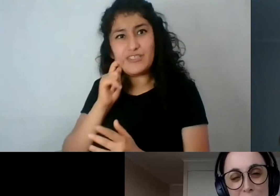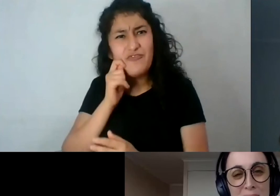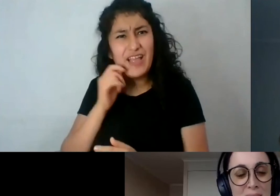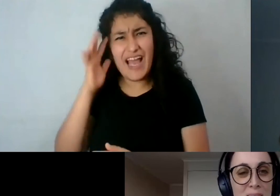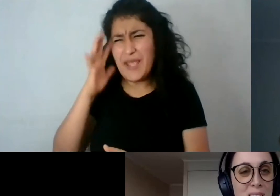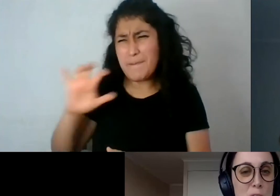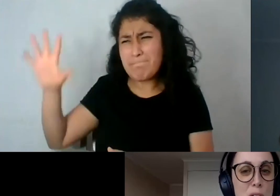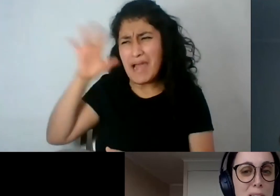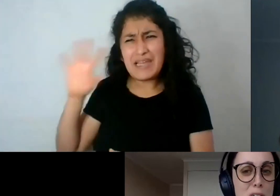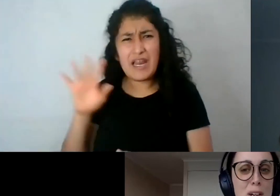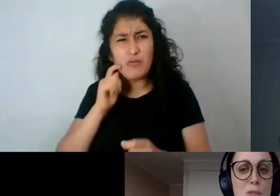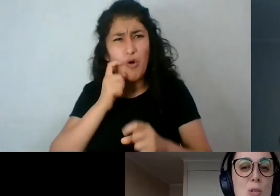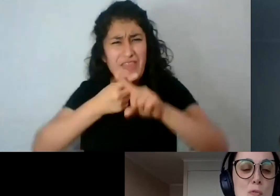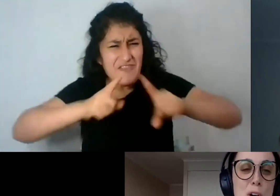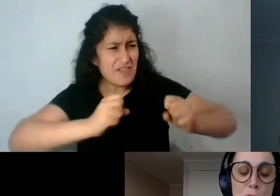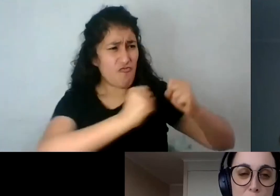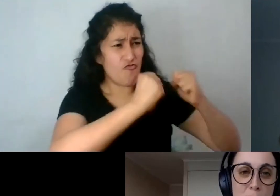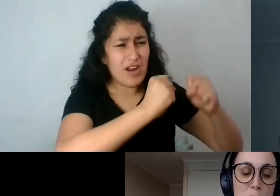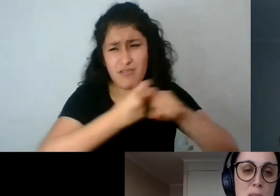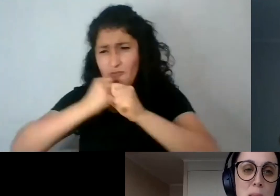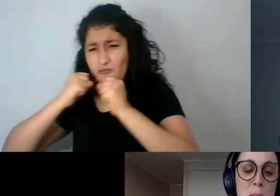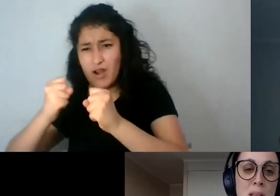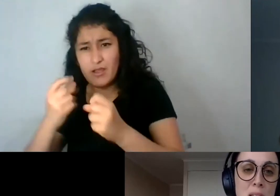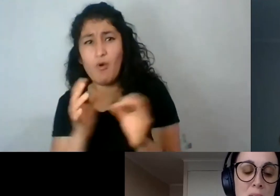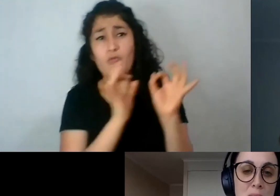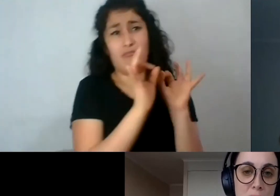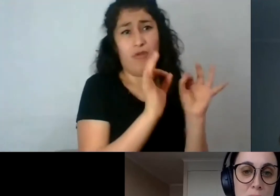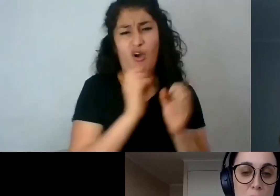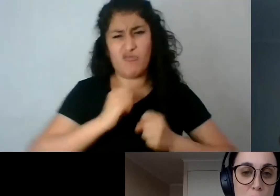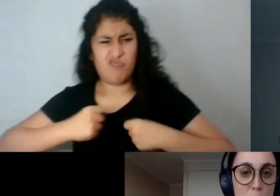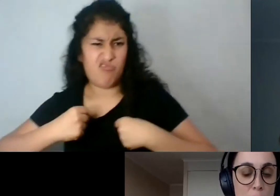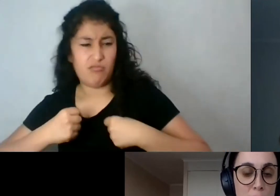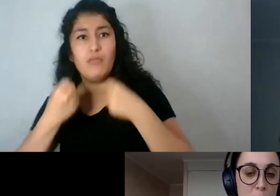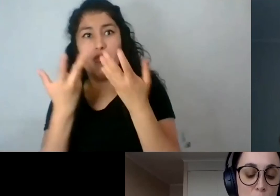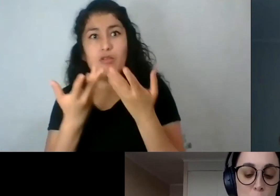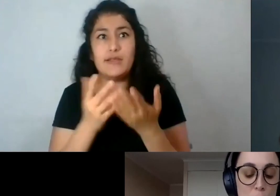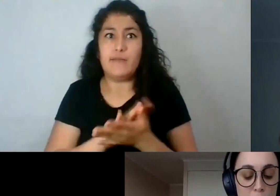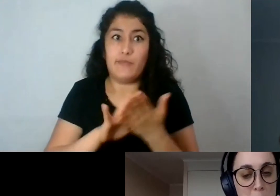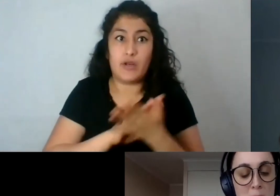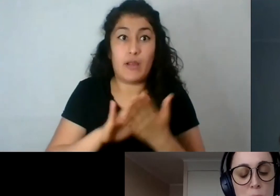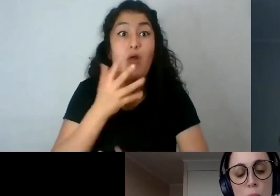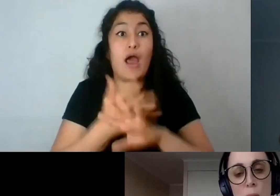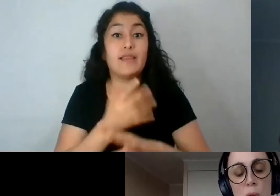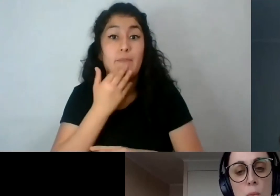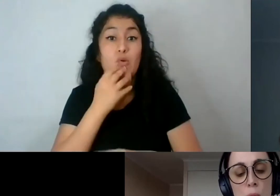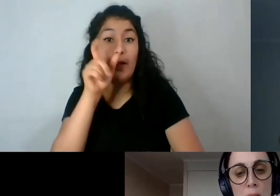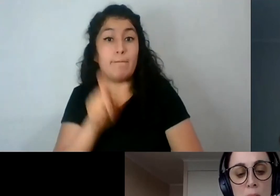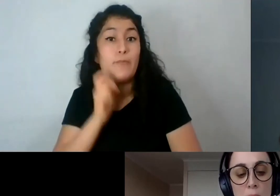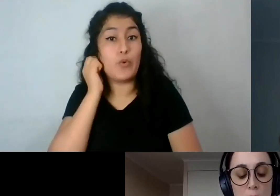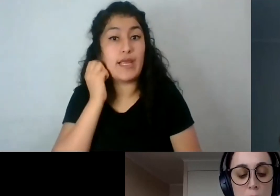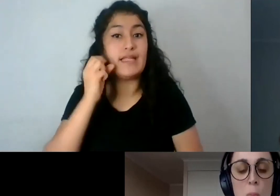también no nos ha hecho ningún favor, digamos. Chimamanda, en uno de sus libros que a me parece una autora muy